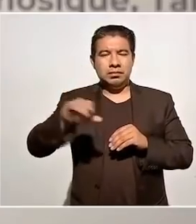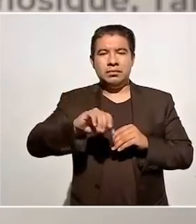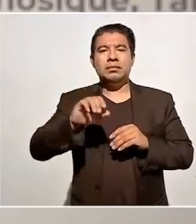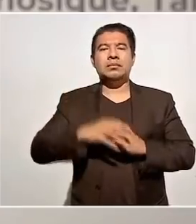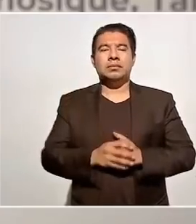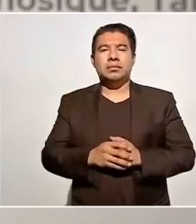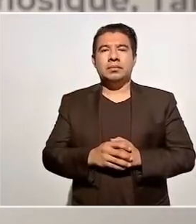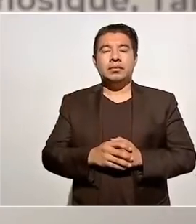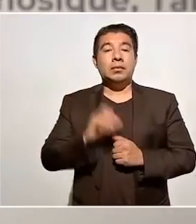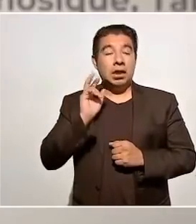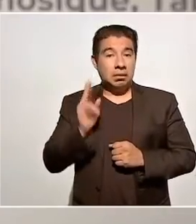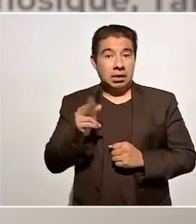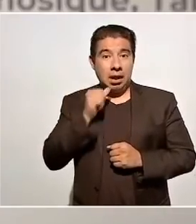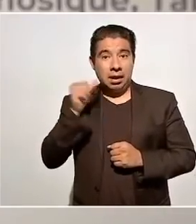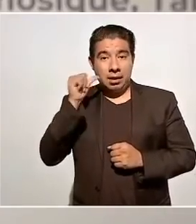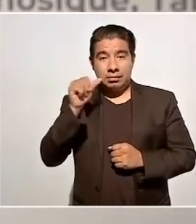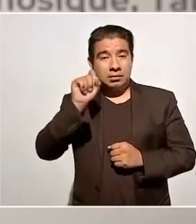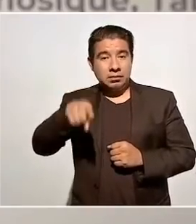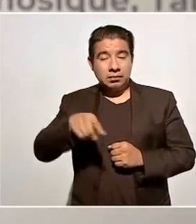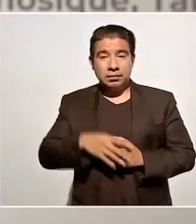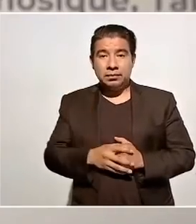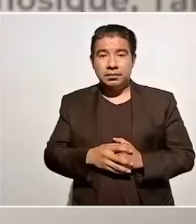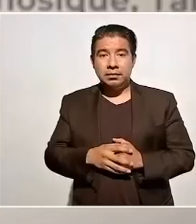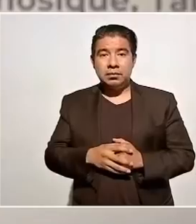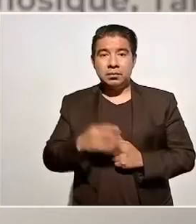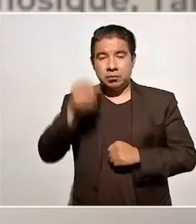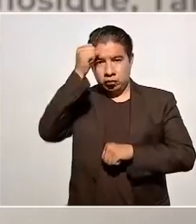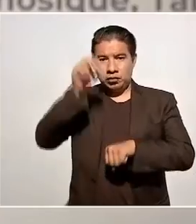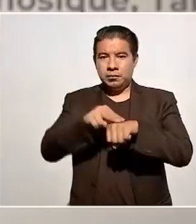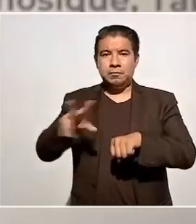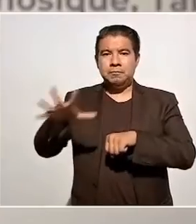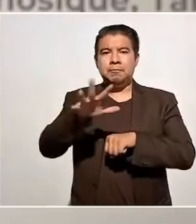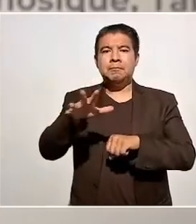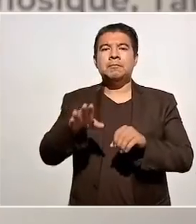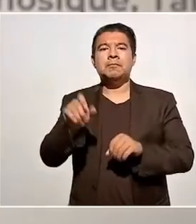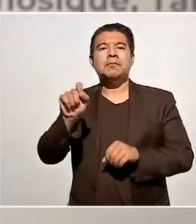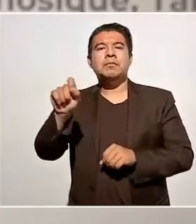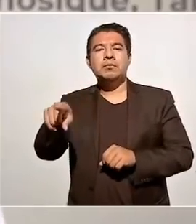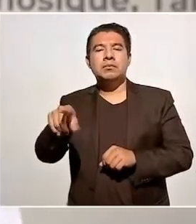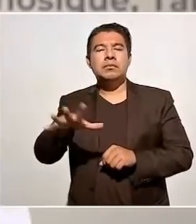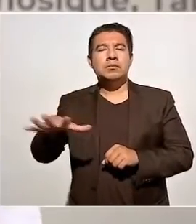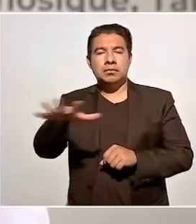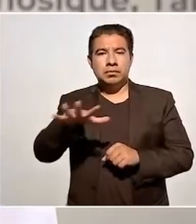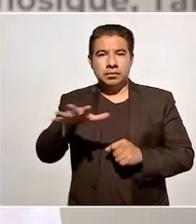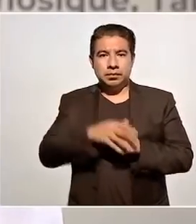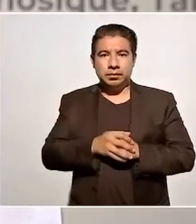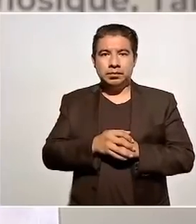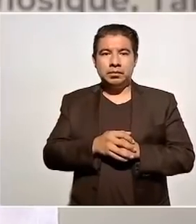Ayer también supervisamos el tramo de